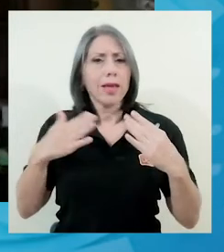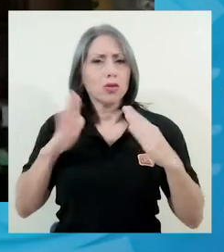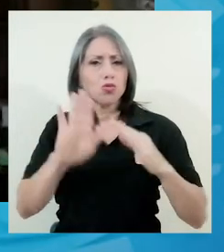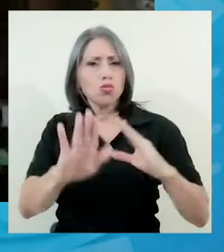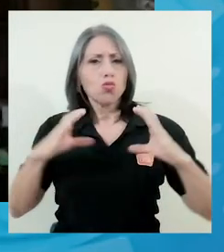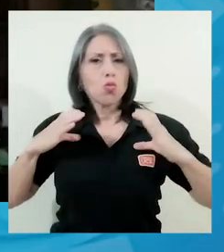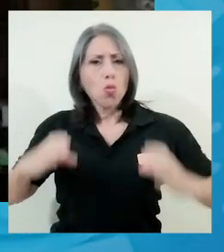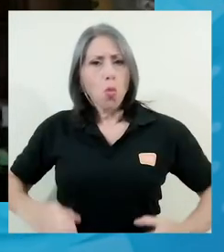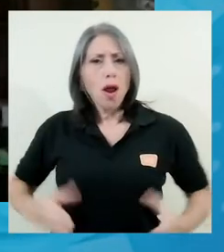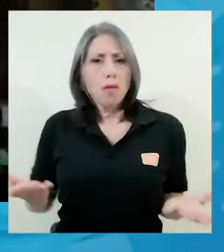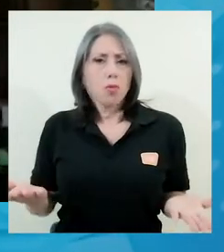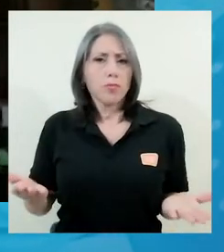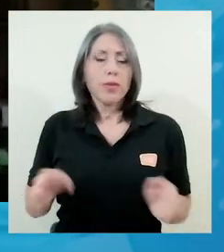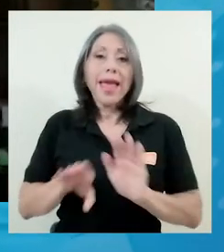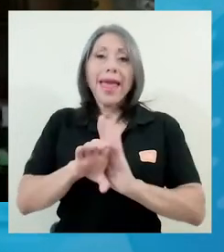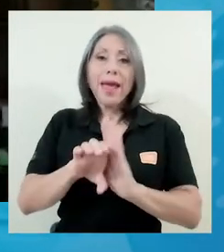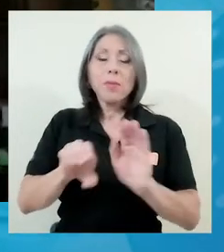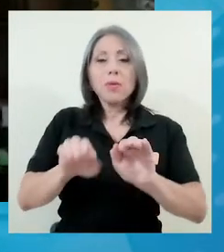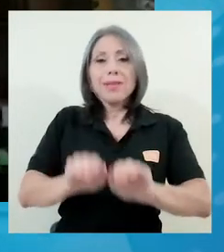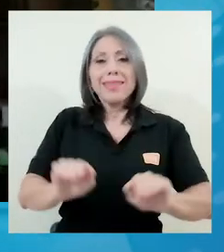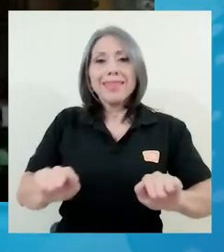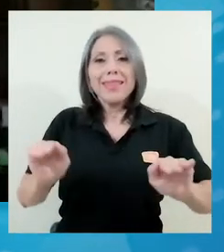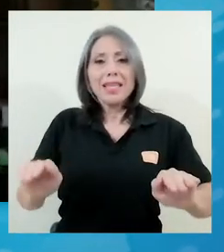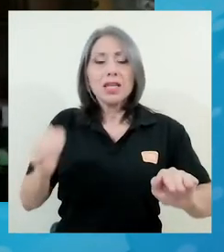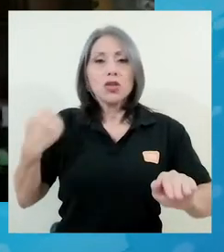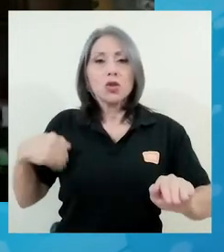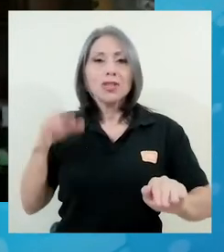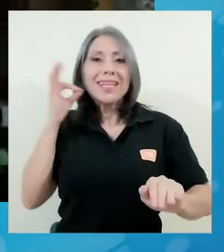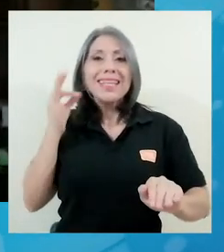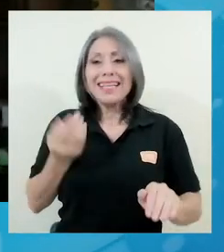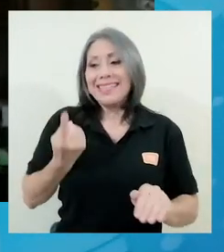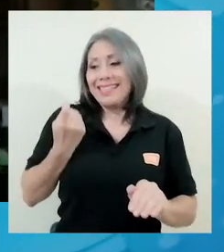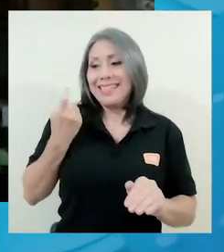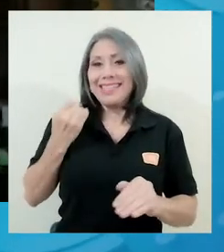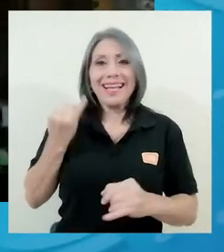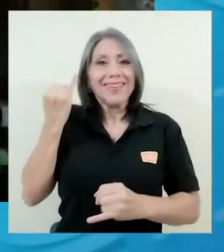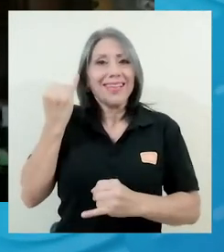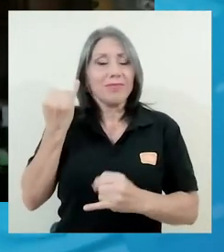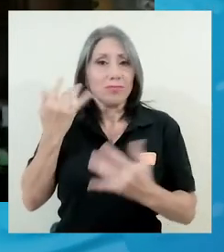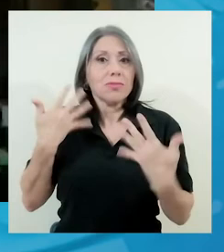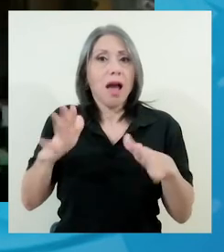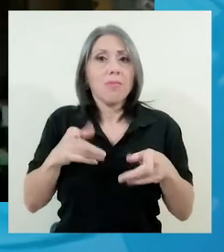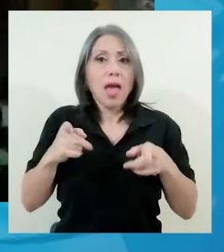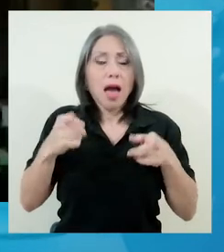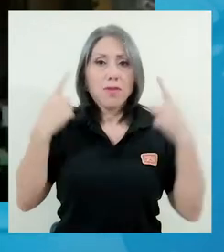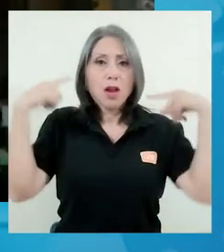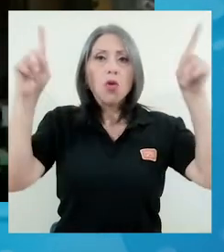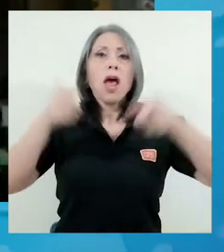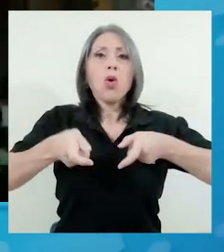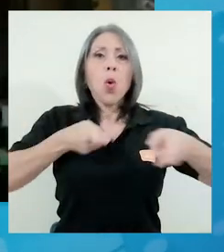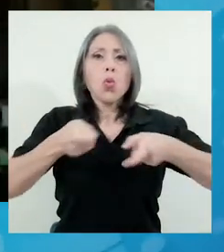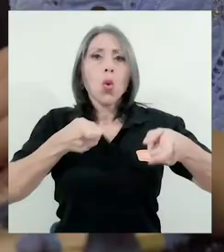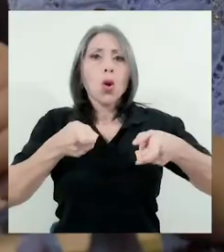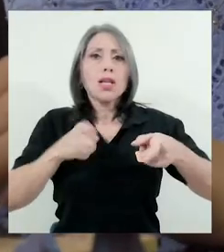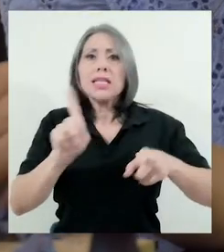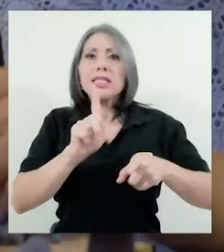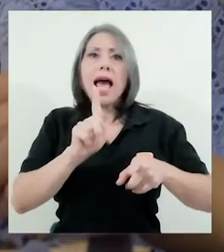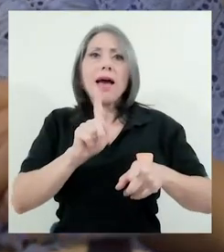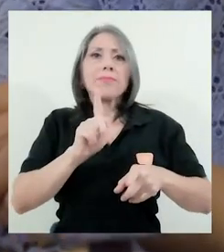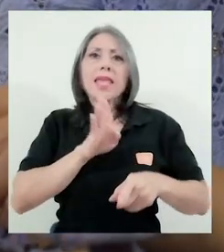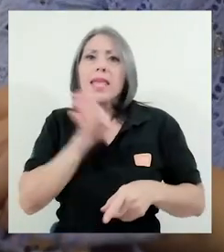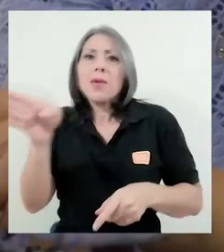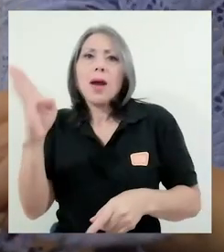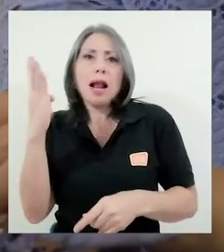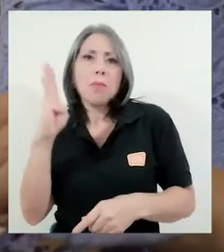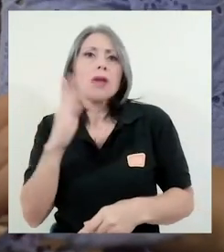cuerpo. Niños y niñas que recién acababan de iniciar el control, habían logrado el control de esfínteres, o